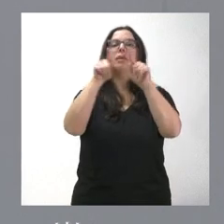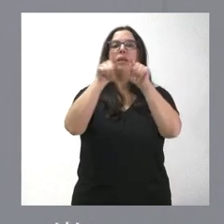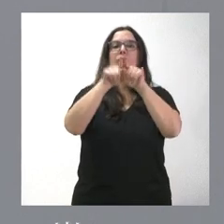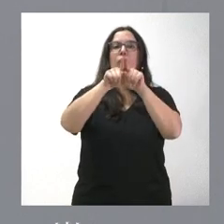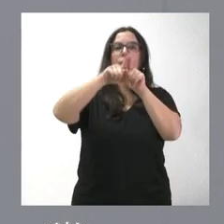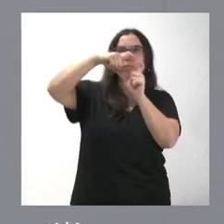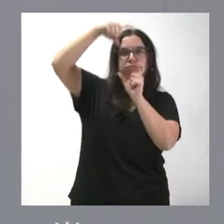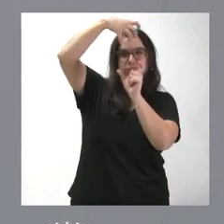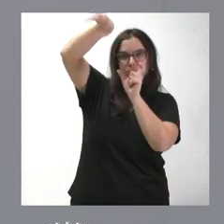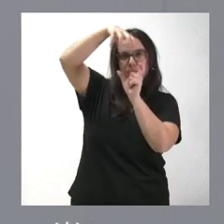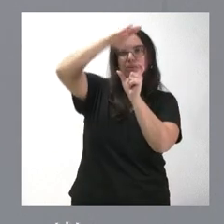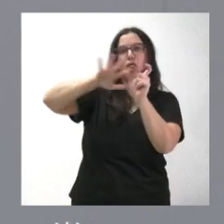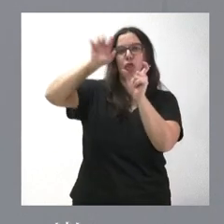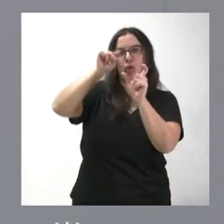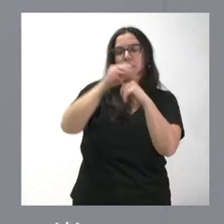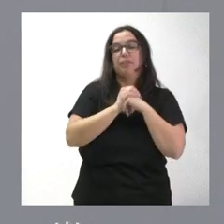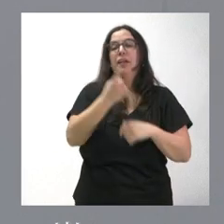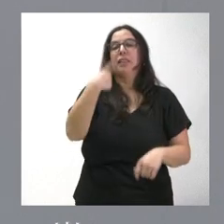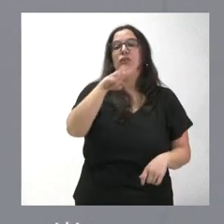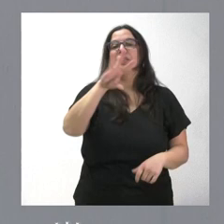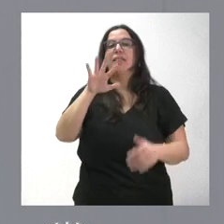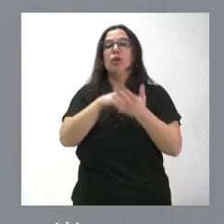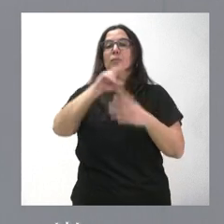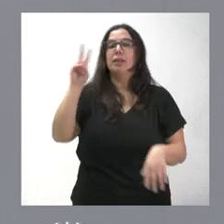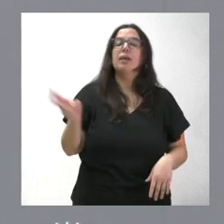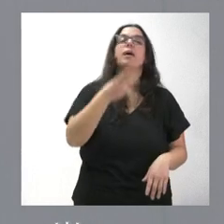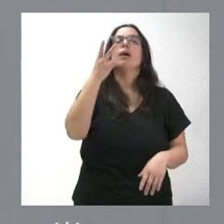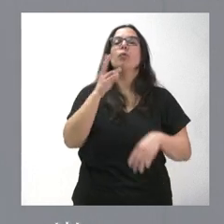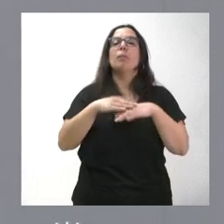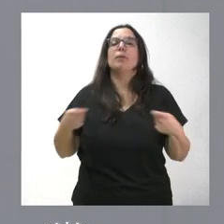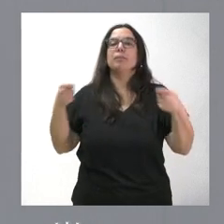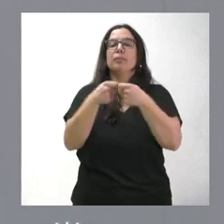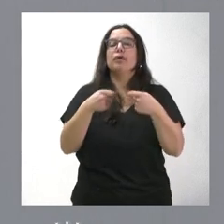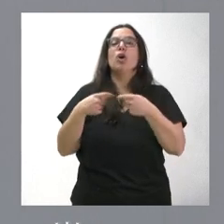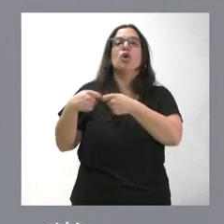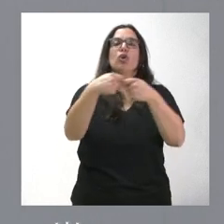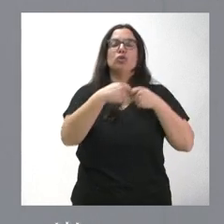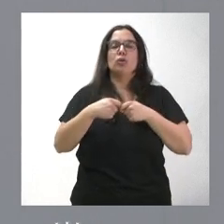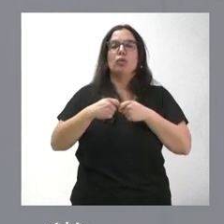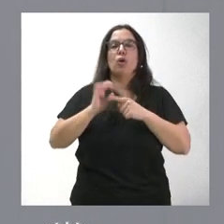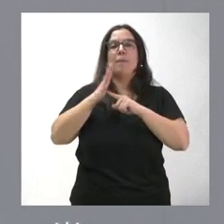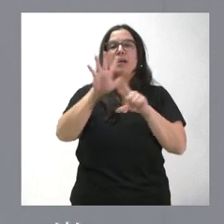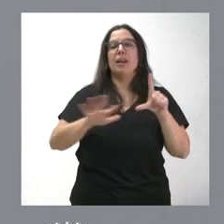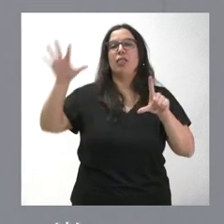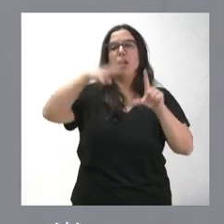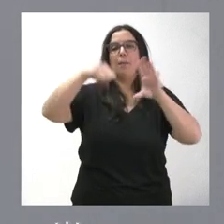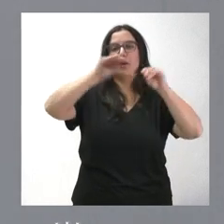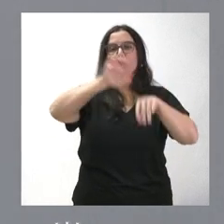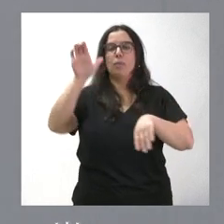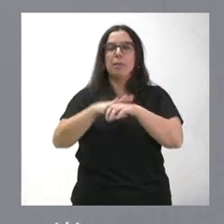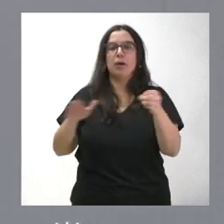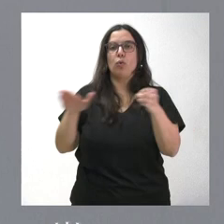templo. 135.000 euros para la aportación al consorcio del Parque Nacional de Picos de Europa para financiar su